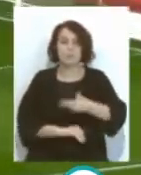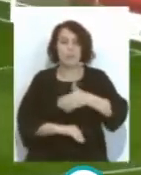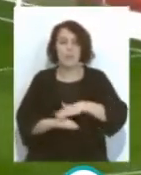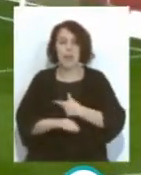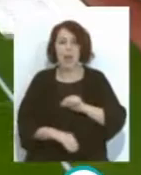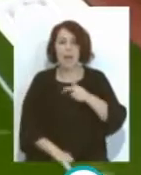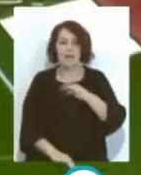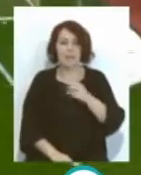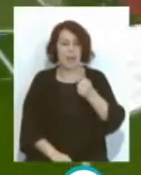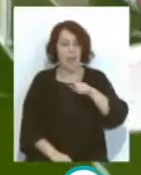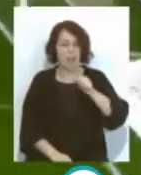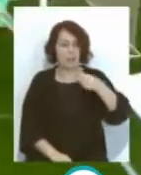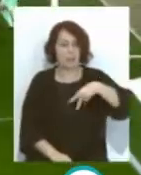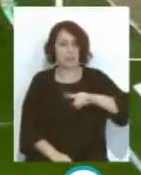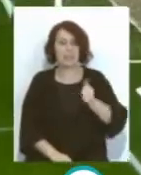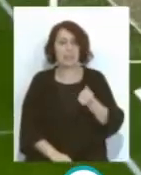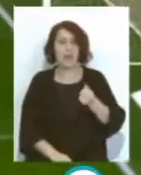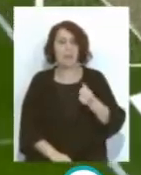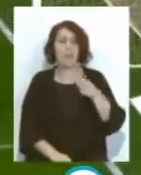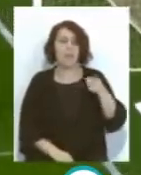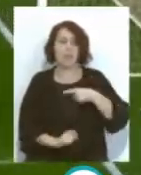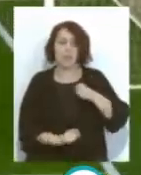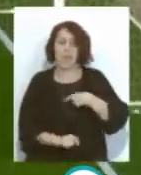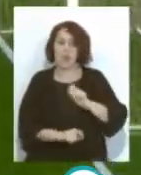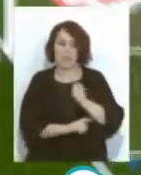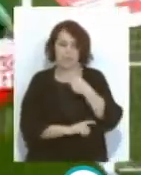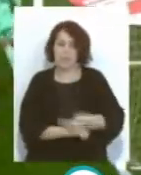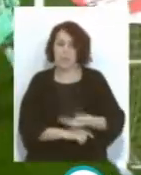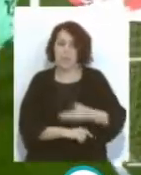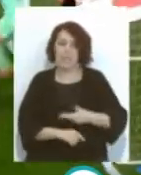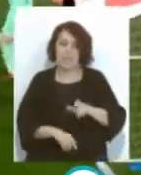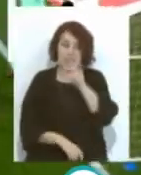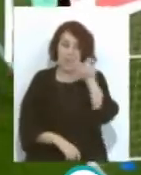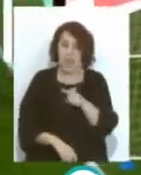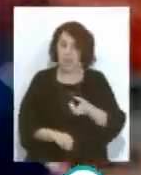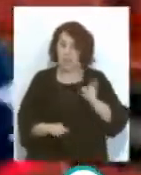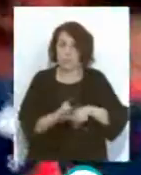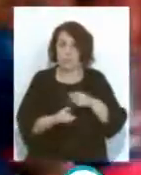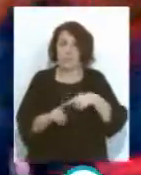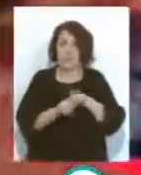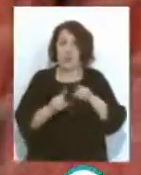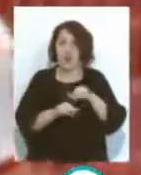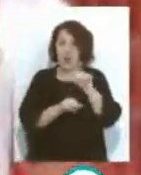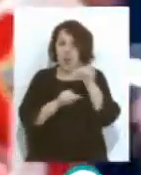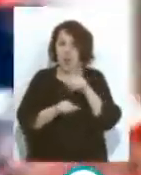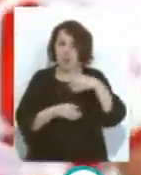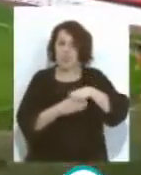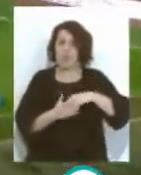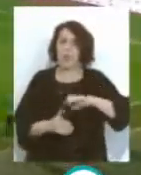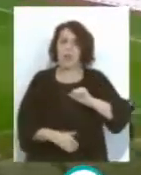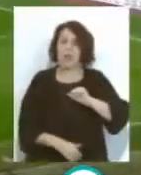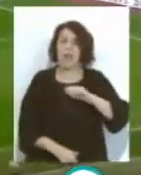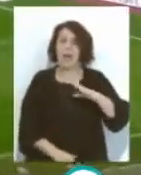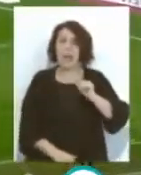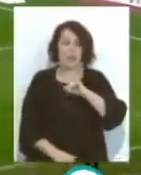Atalanta Y la ha llevado A conseguir Grandes logros Con el conjunto Italiano Y a ser uno De los referentes En el calcio Y ahora lo vamos